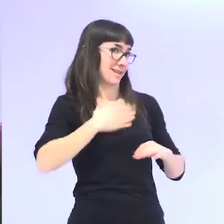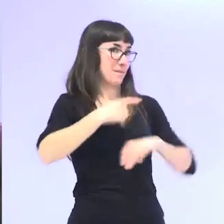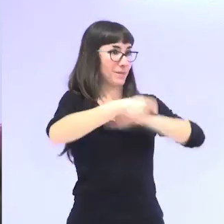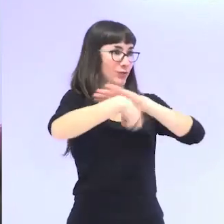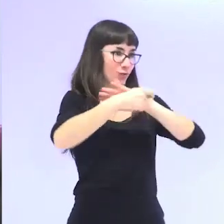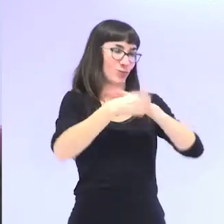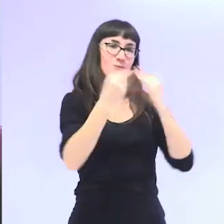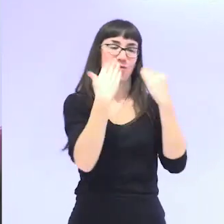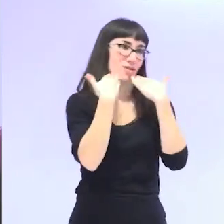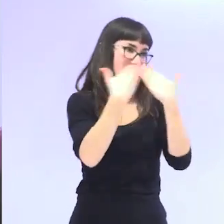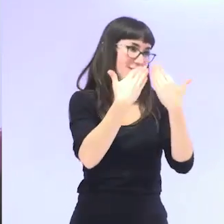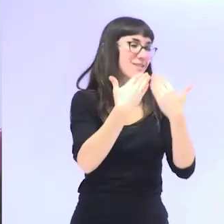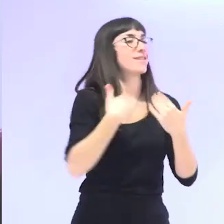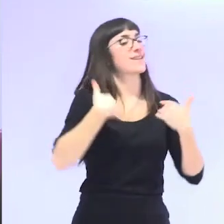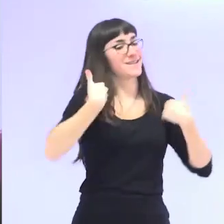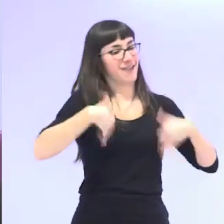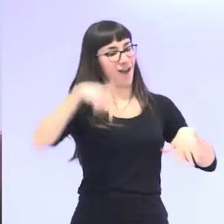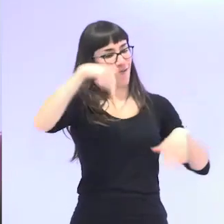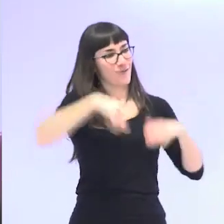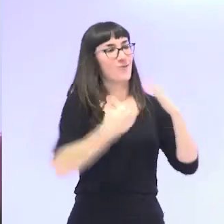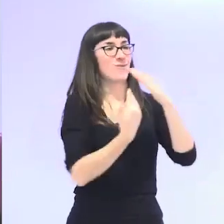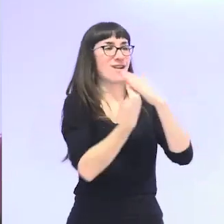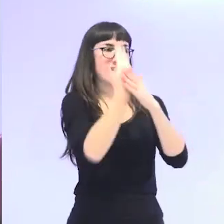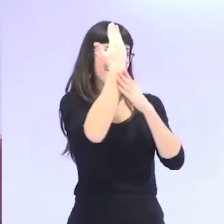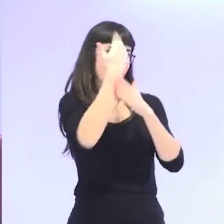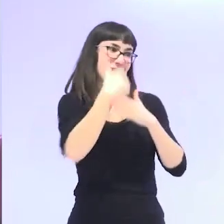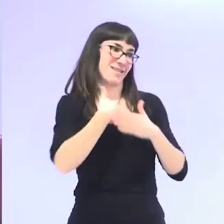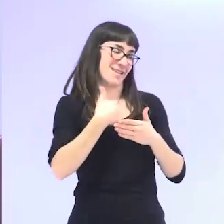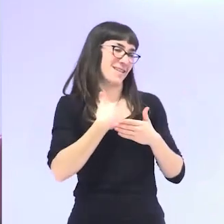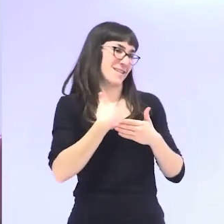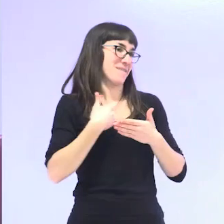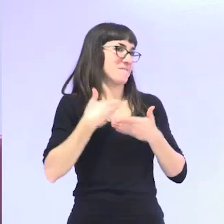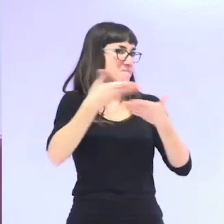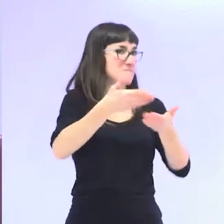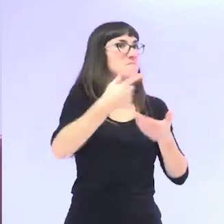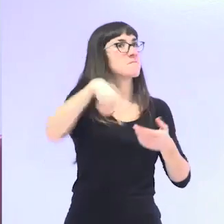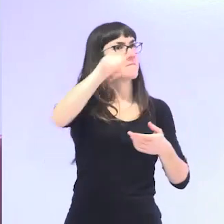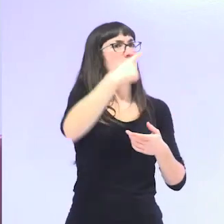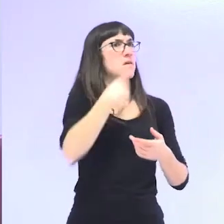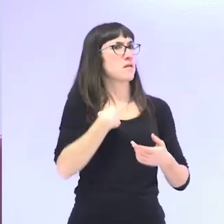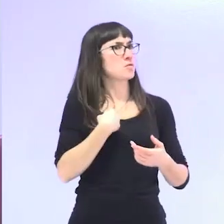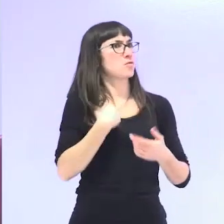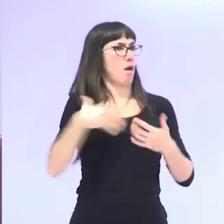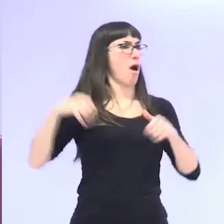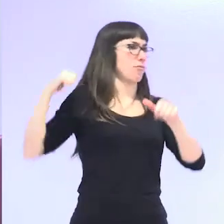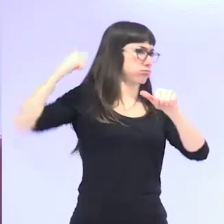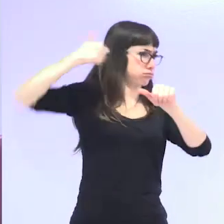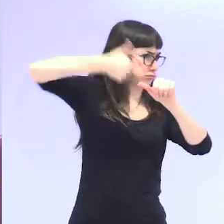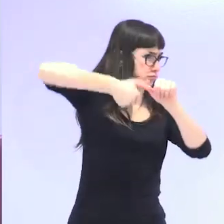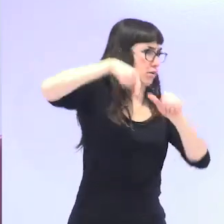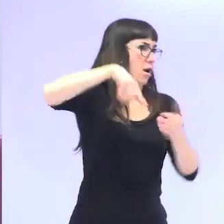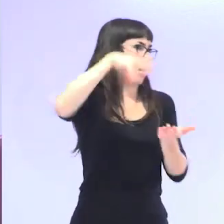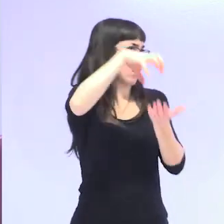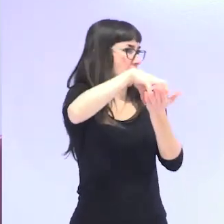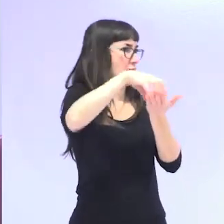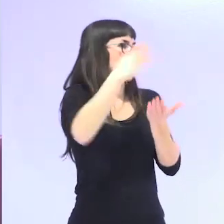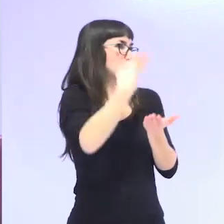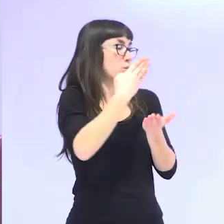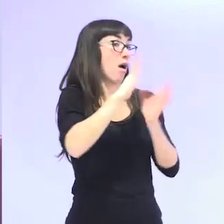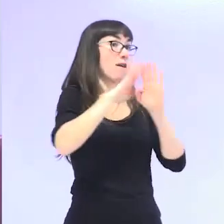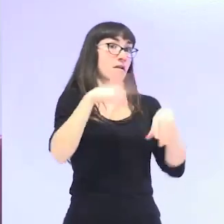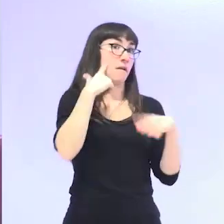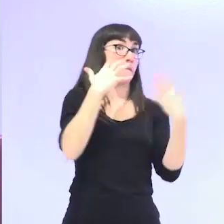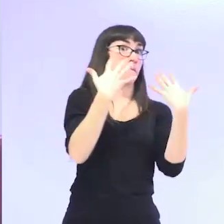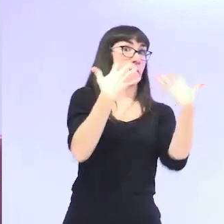he estado esta mañana, precisamente me han estado contando que lleváis ya muchos años con esta escuela y que, bueno, no hay más que ver esta